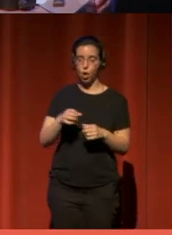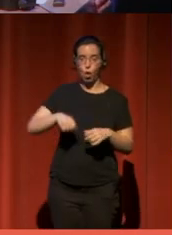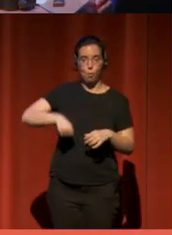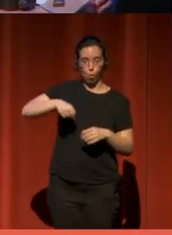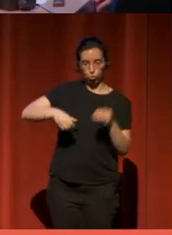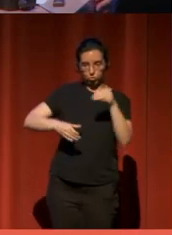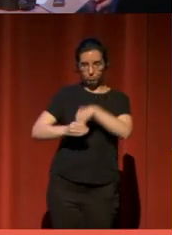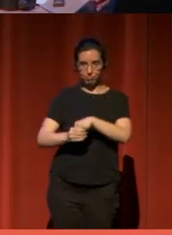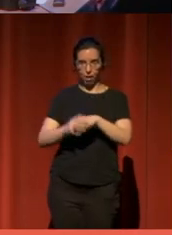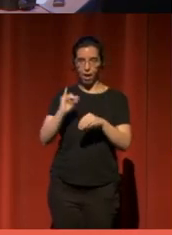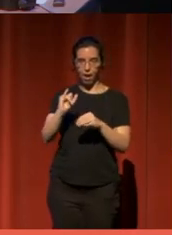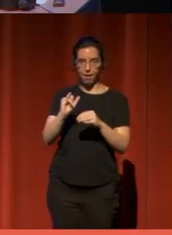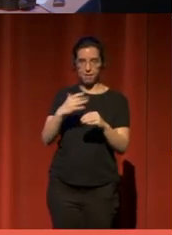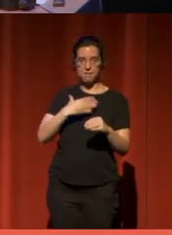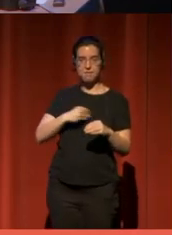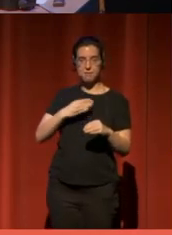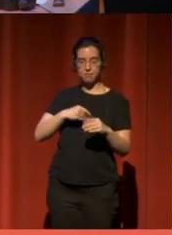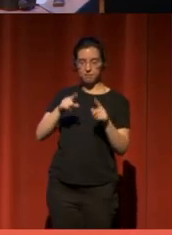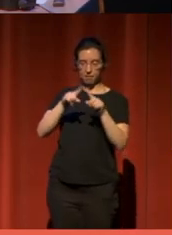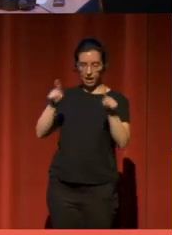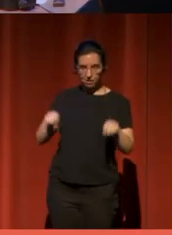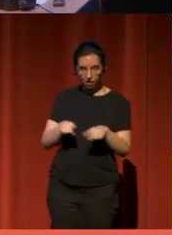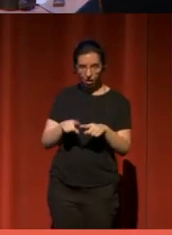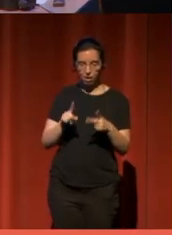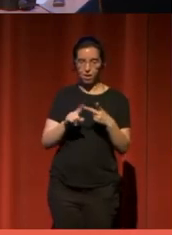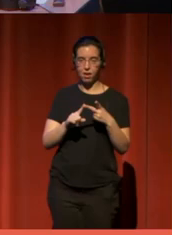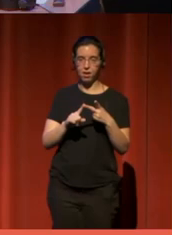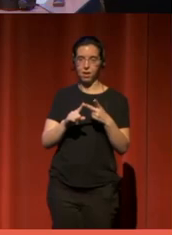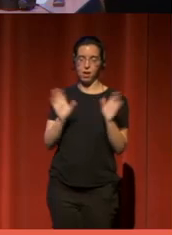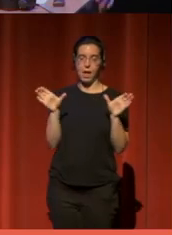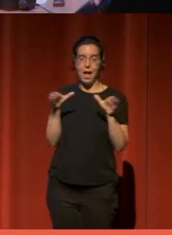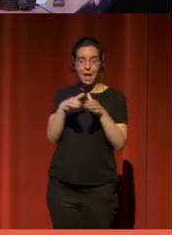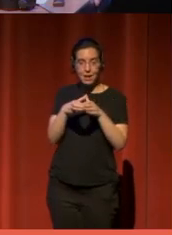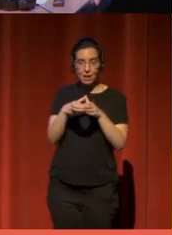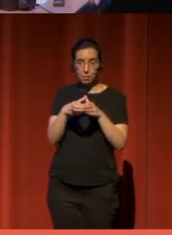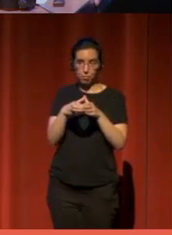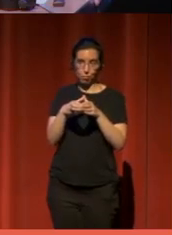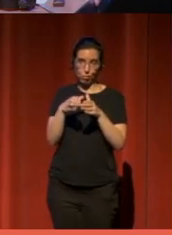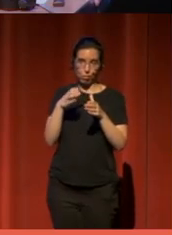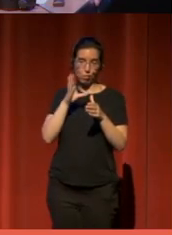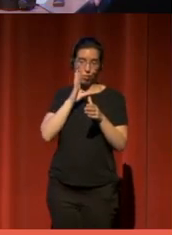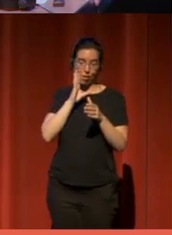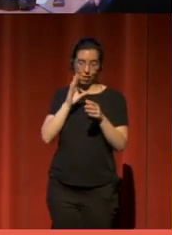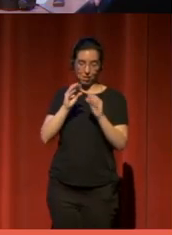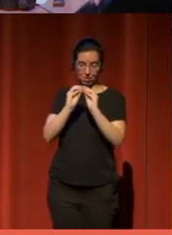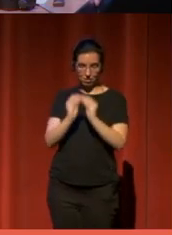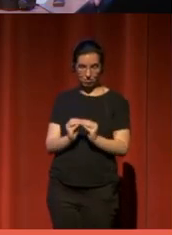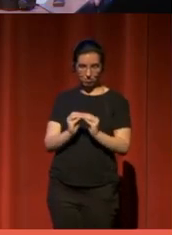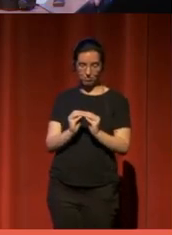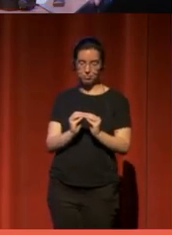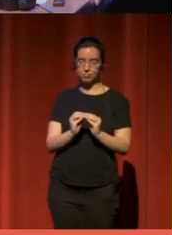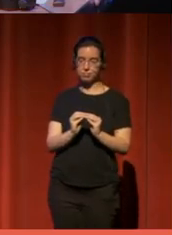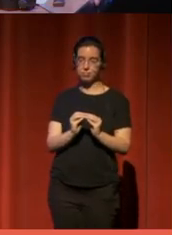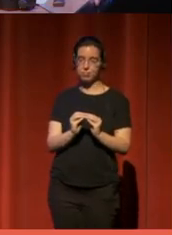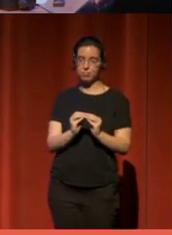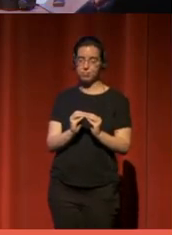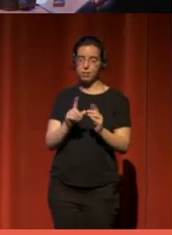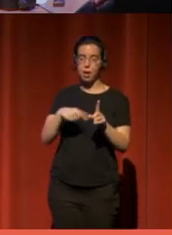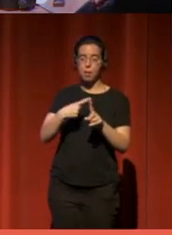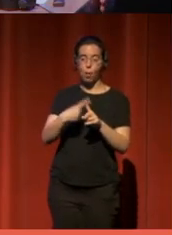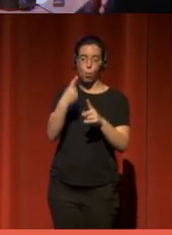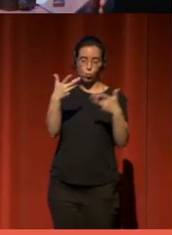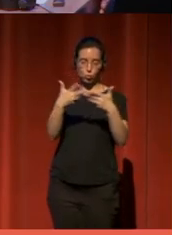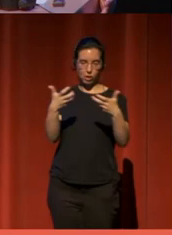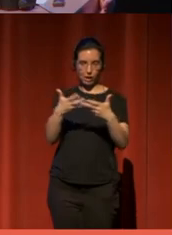fichas, los equipos que desarrollaron esas fichas y un texto